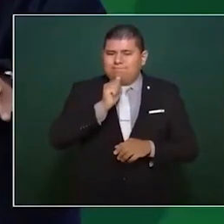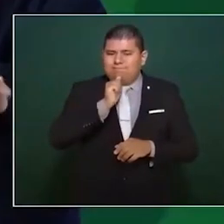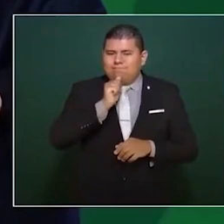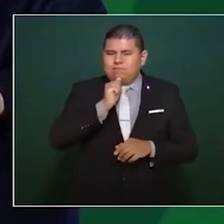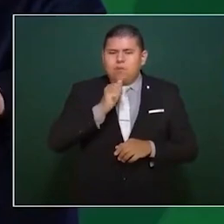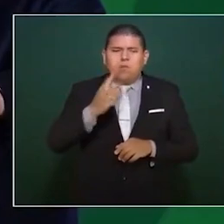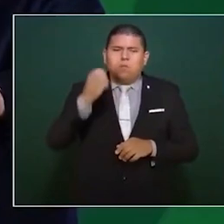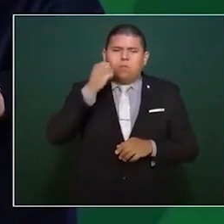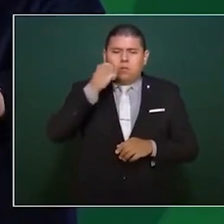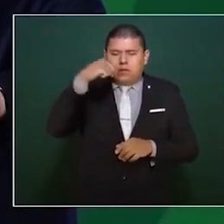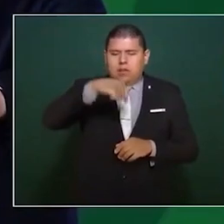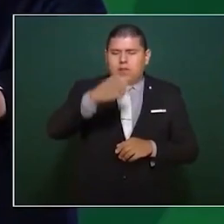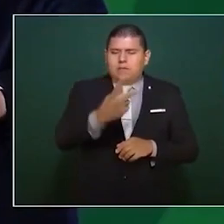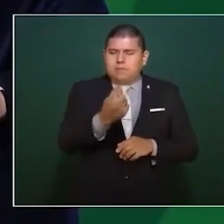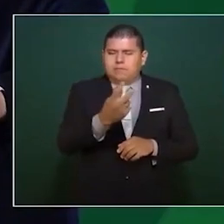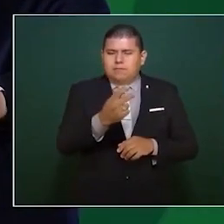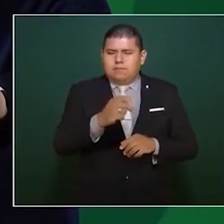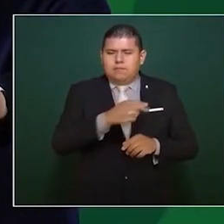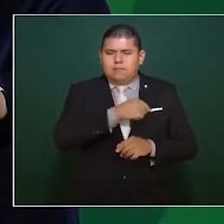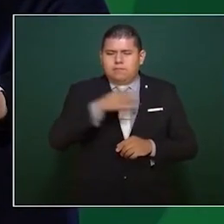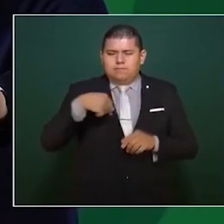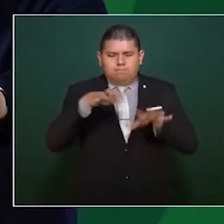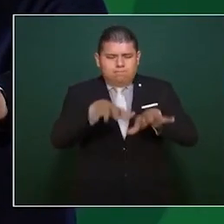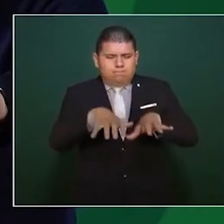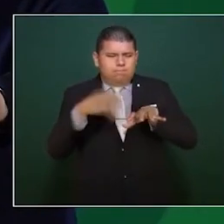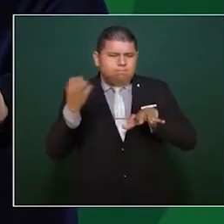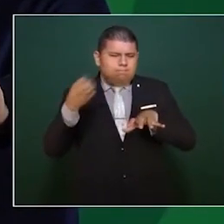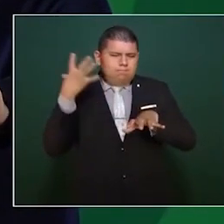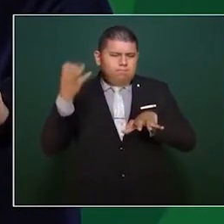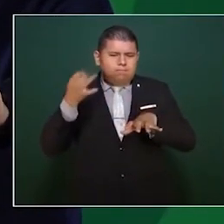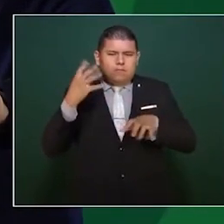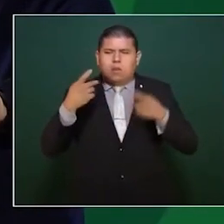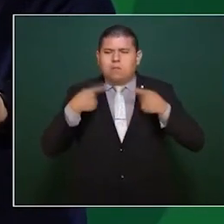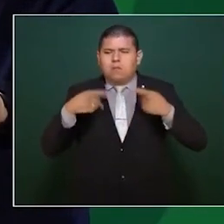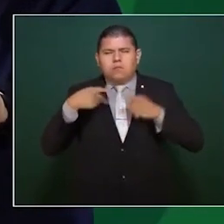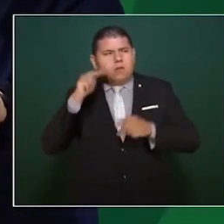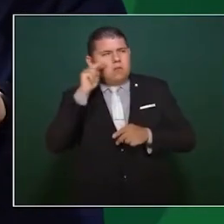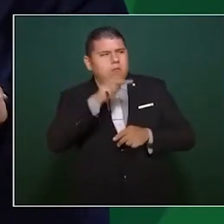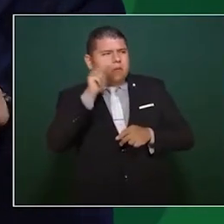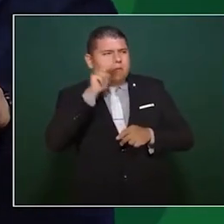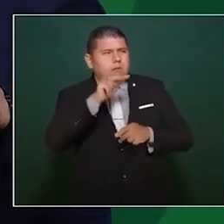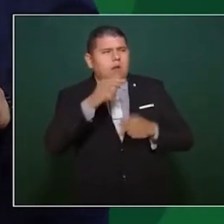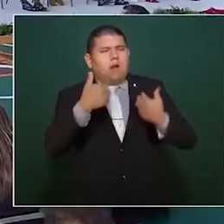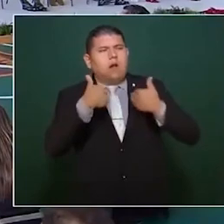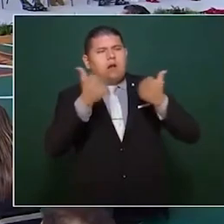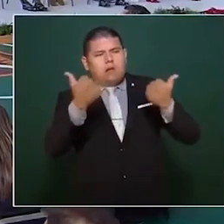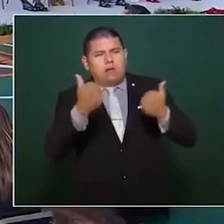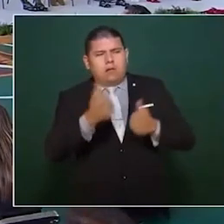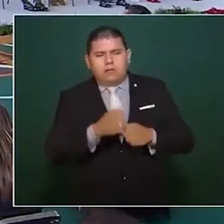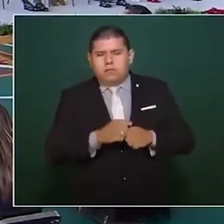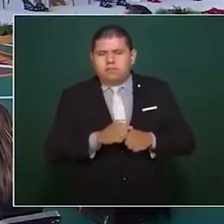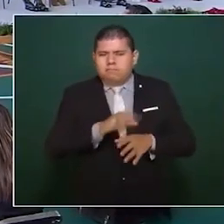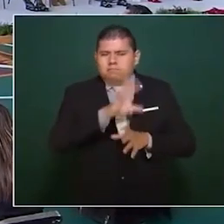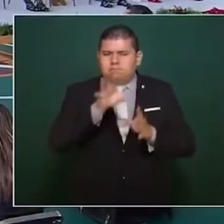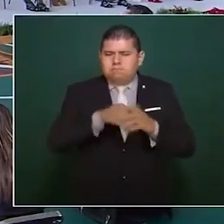Conferencia mañanera se ve mucho. Y los que no se enteraron, pues ahora se van a enterar.